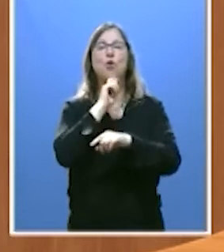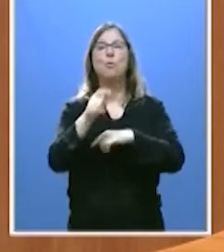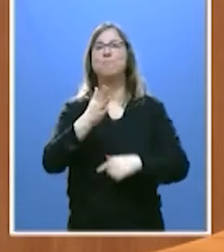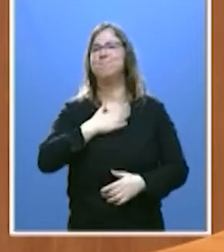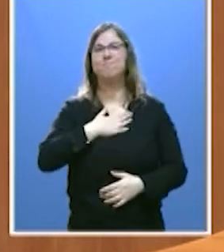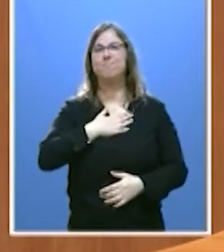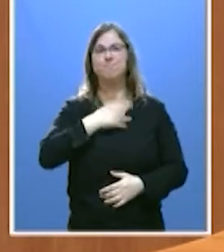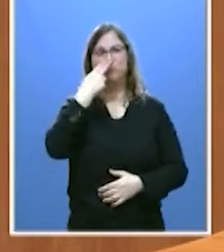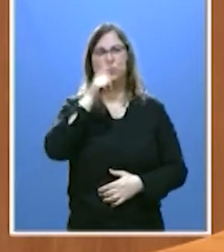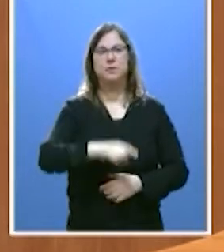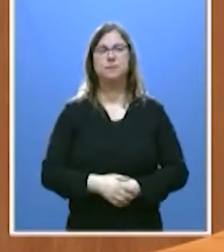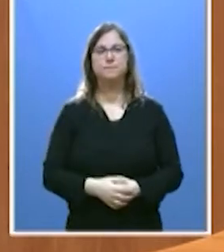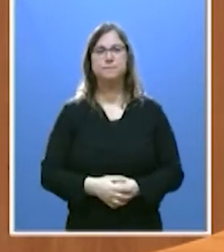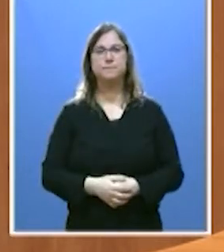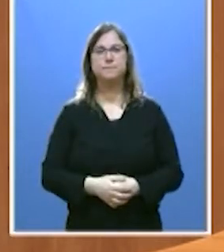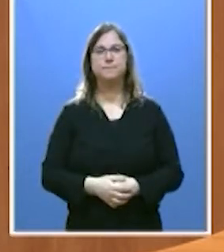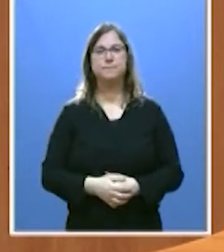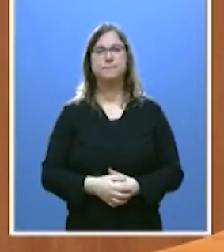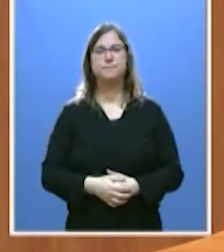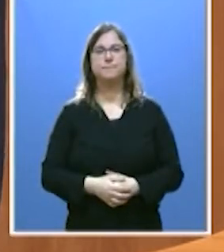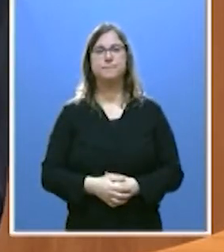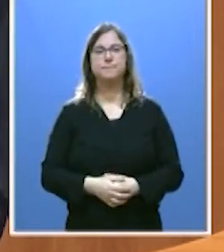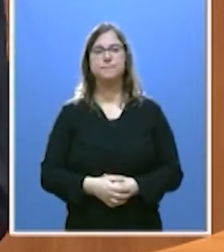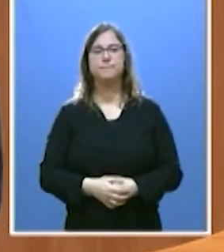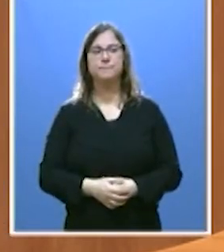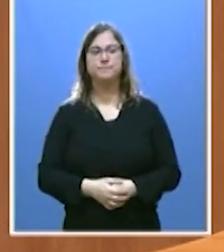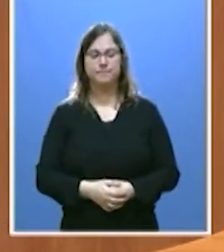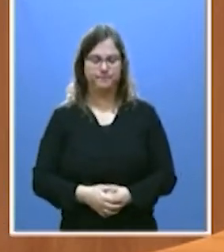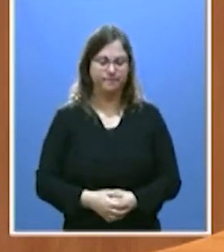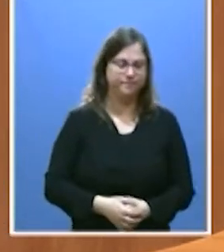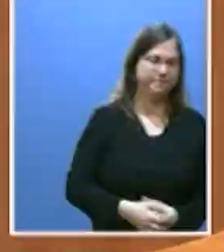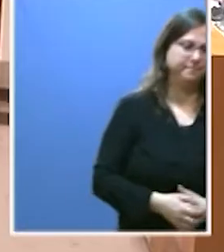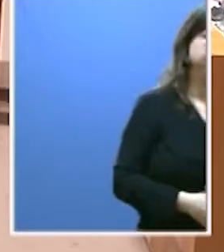nosotros no nos interesa. La tercera gran mentira